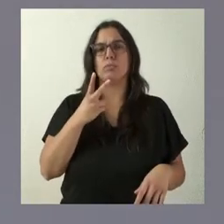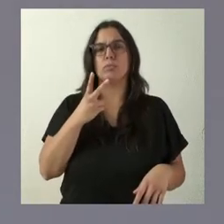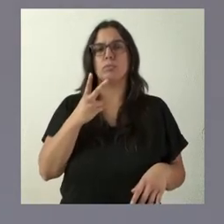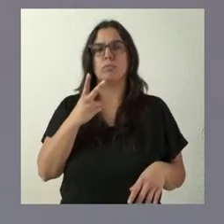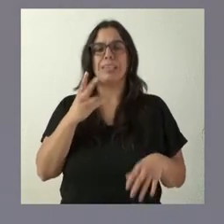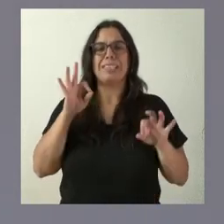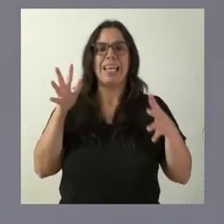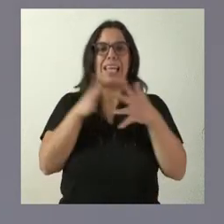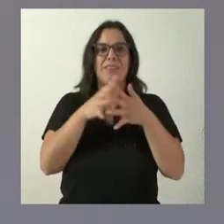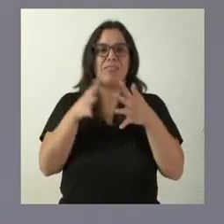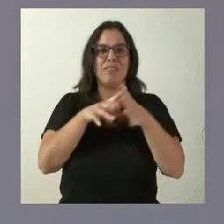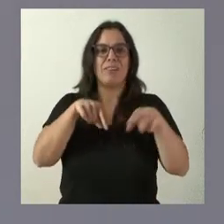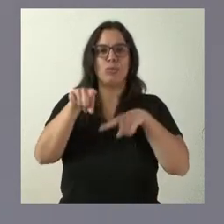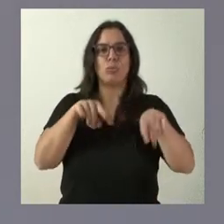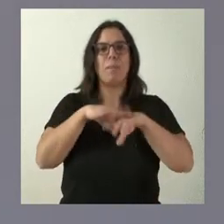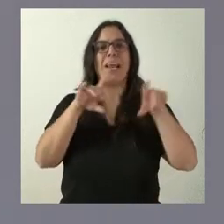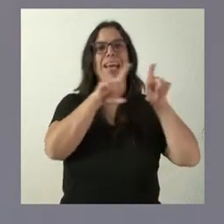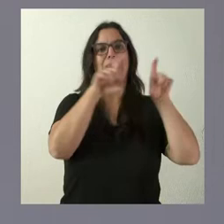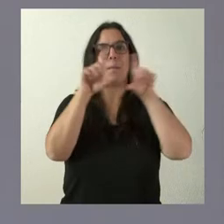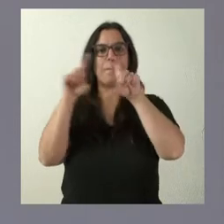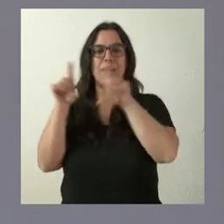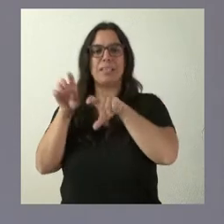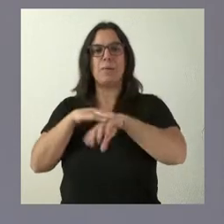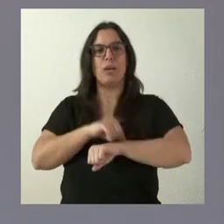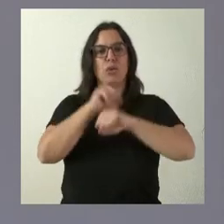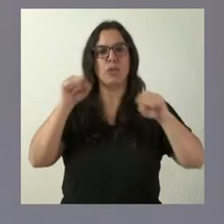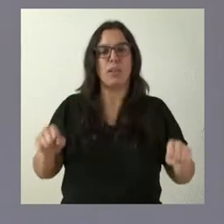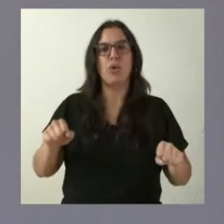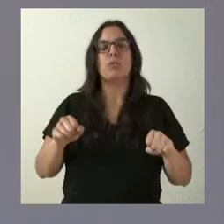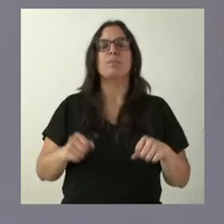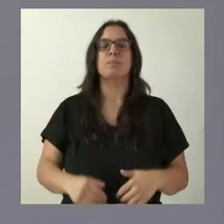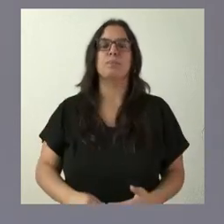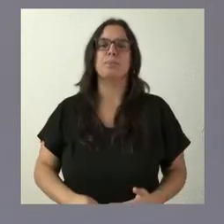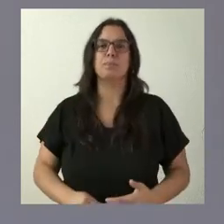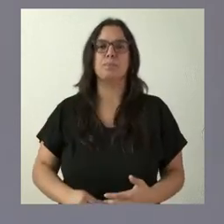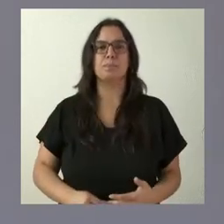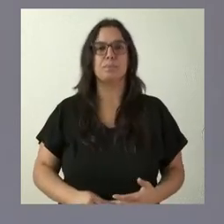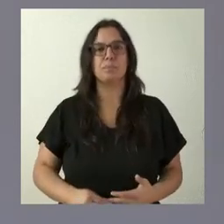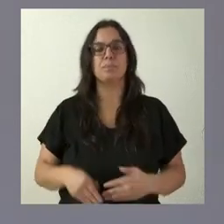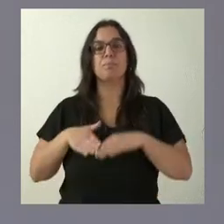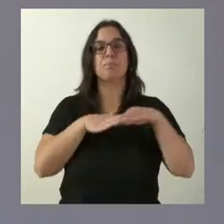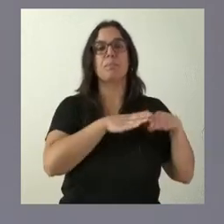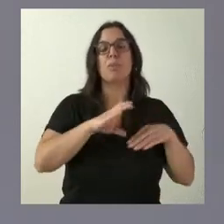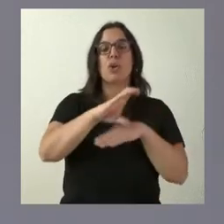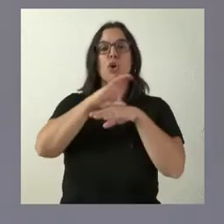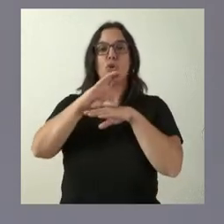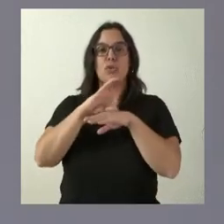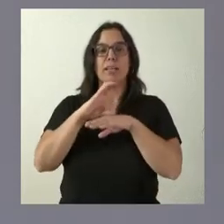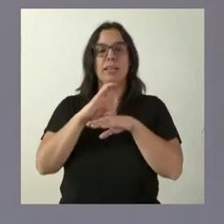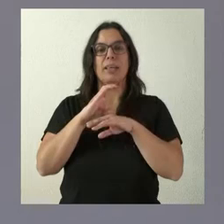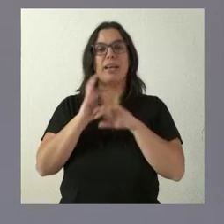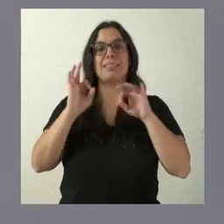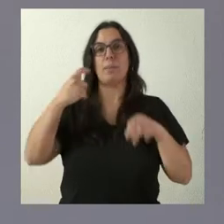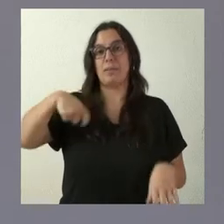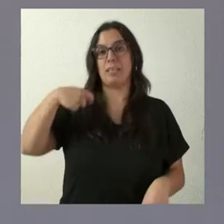infraestructuras de carácter empresarial, de consolidación e instalación de empresas. Por parte de la Consejería de